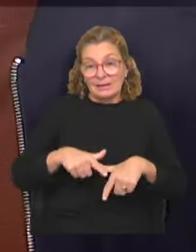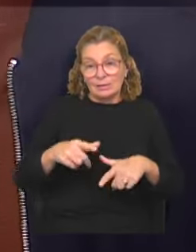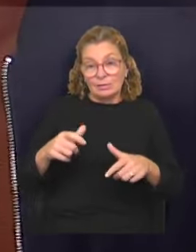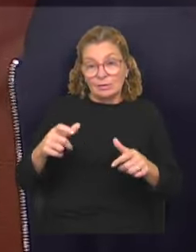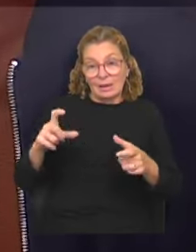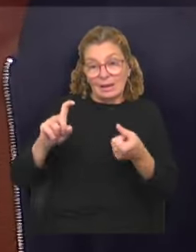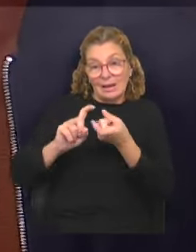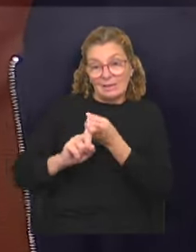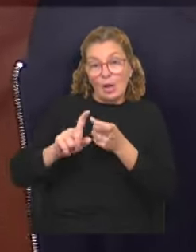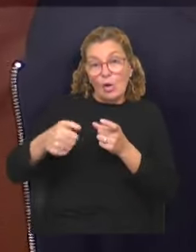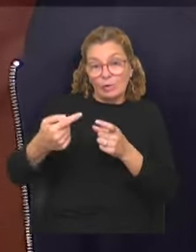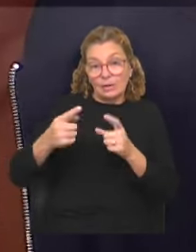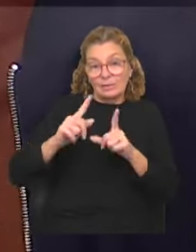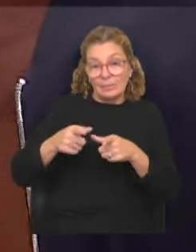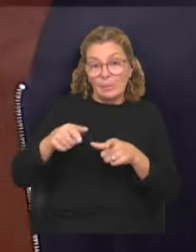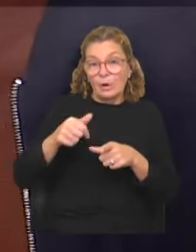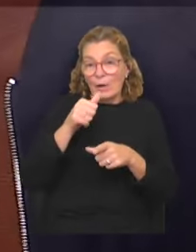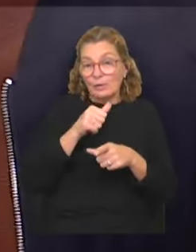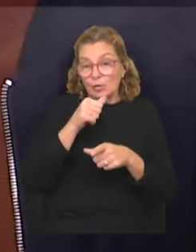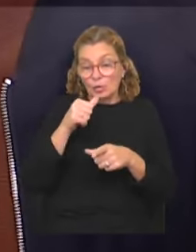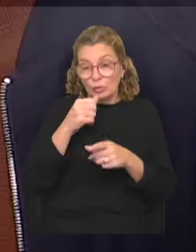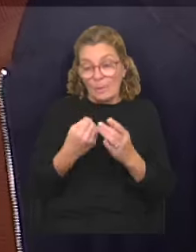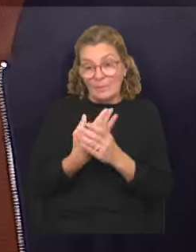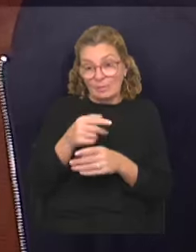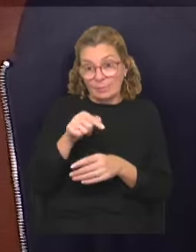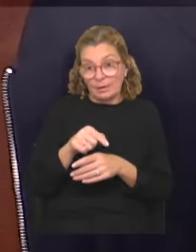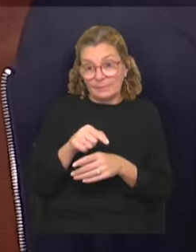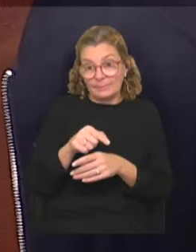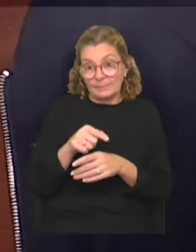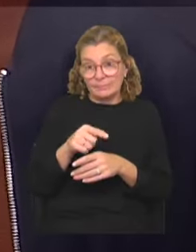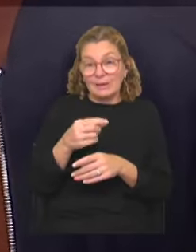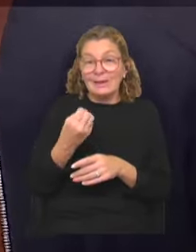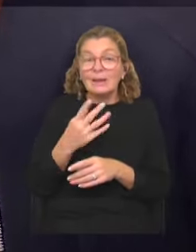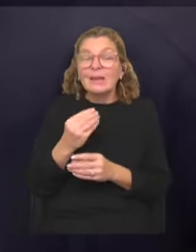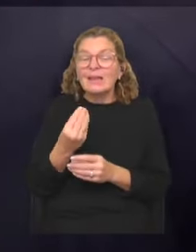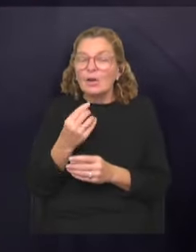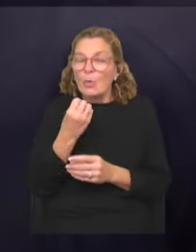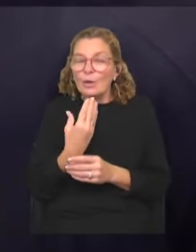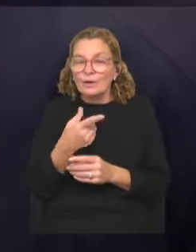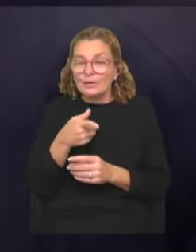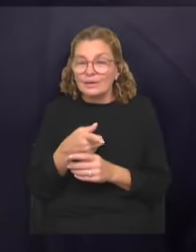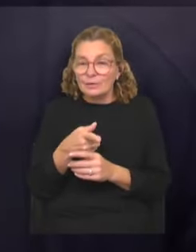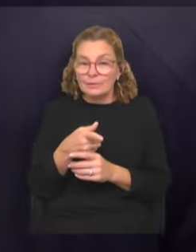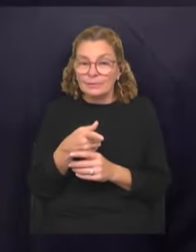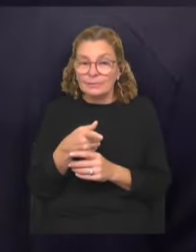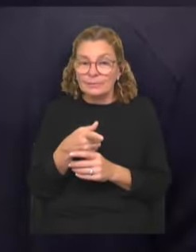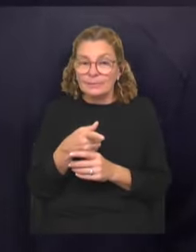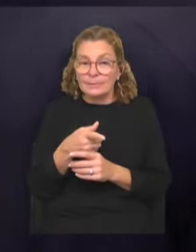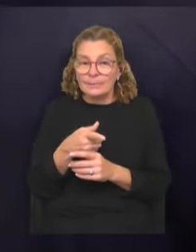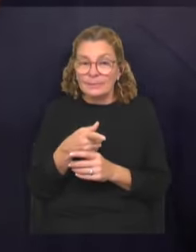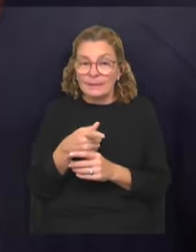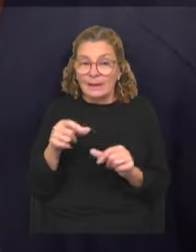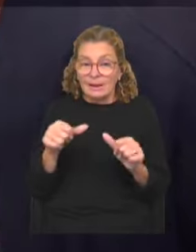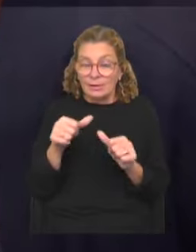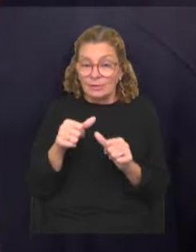con esta plataforma, puede ser otra. Por ahora, la solución apareció por aquí. ¿Cuál es la ventaja que tienen al hacerlo